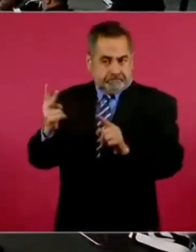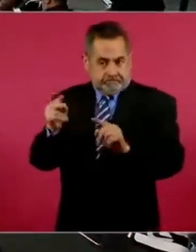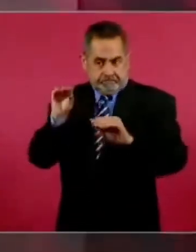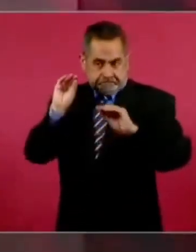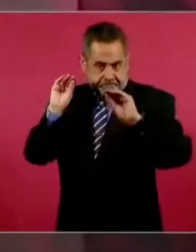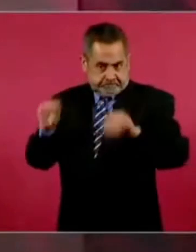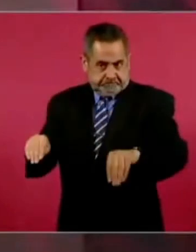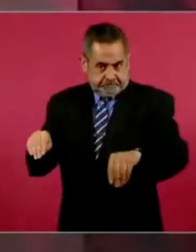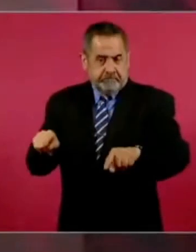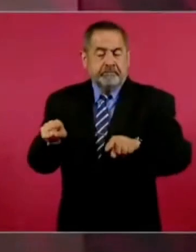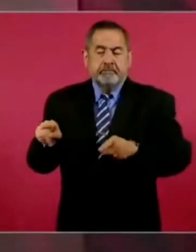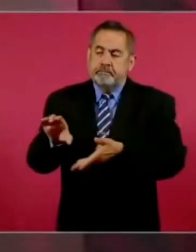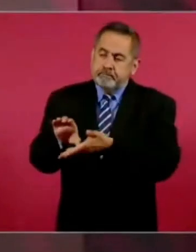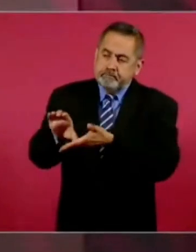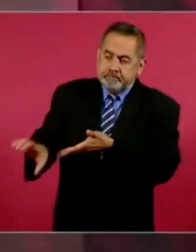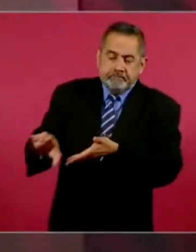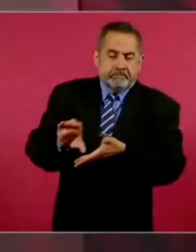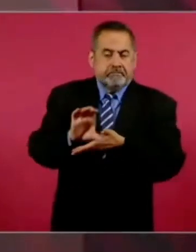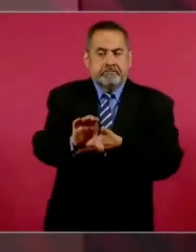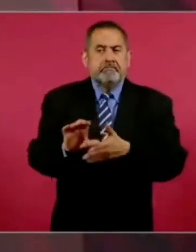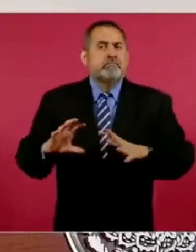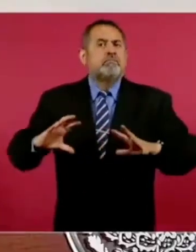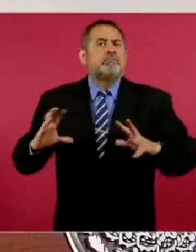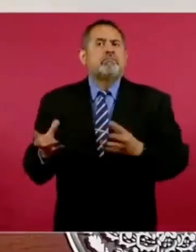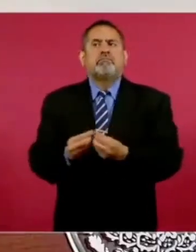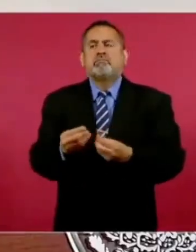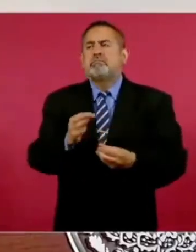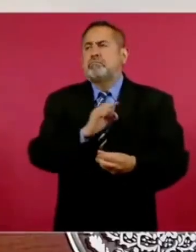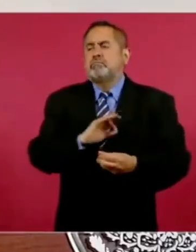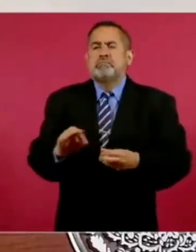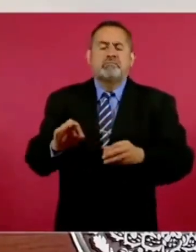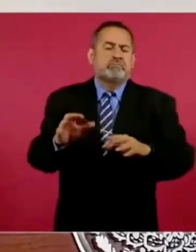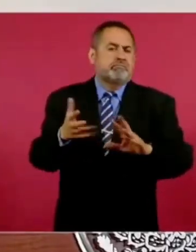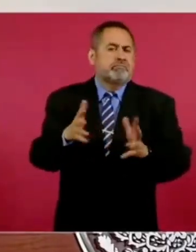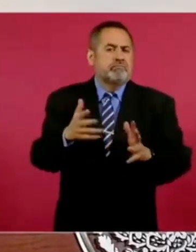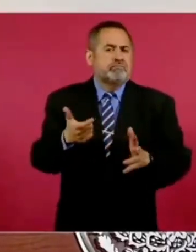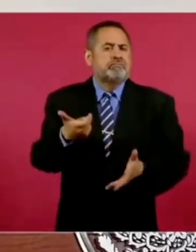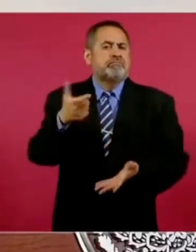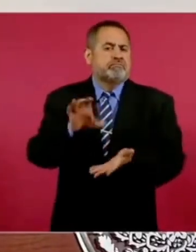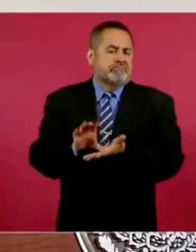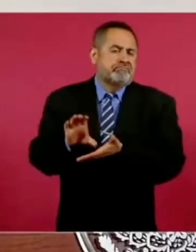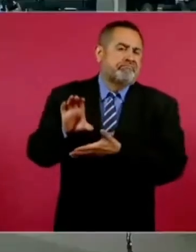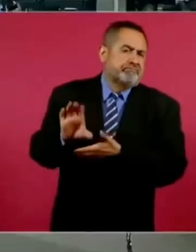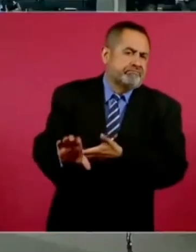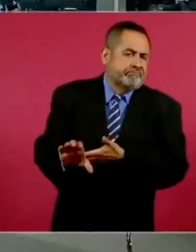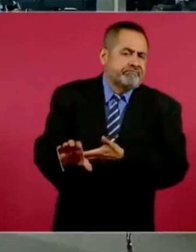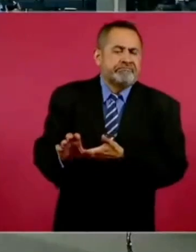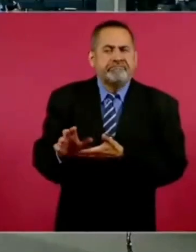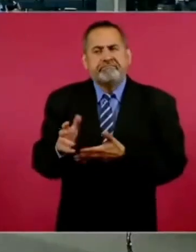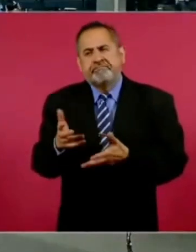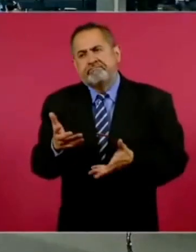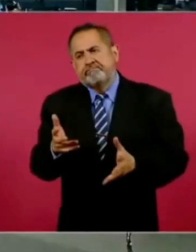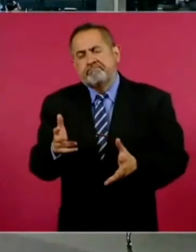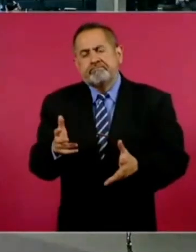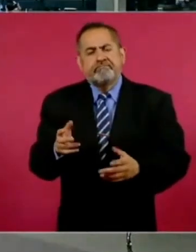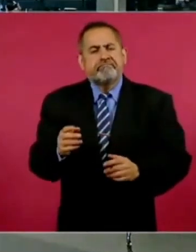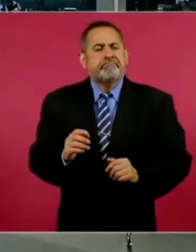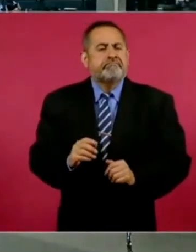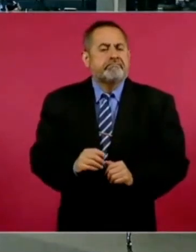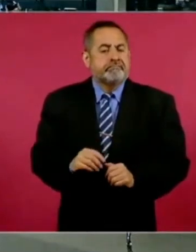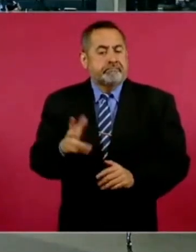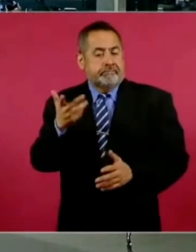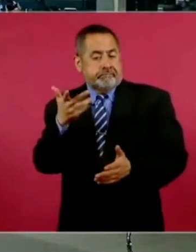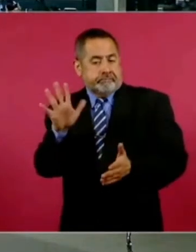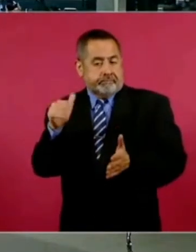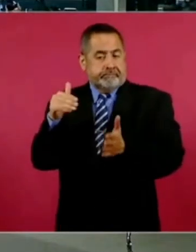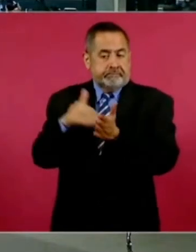las dos como de 10